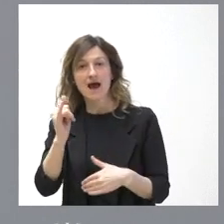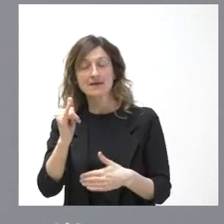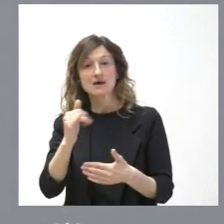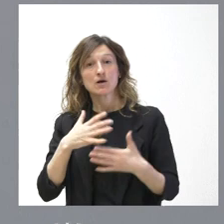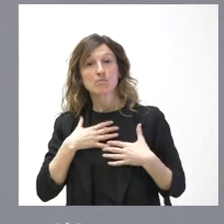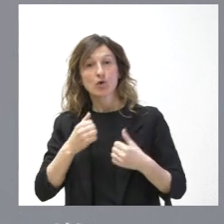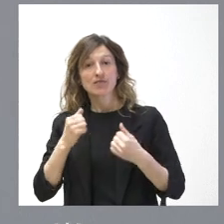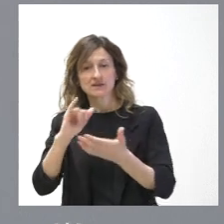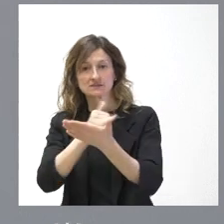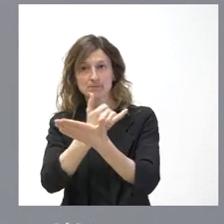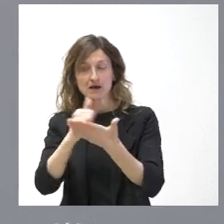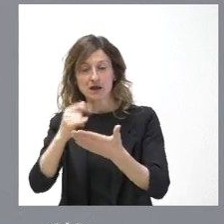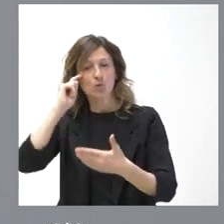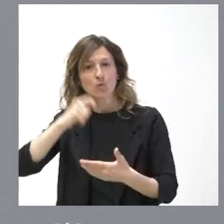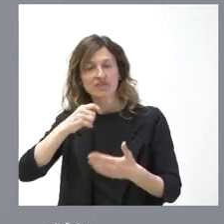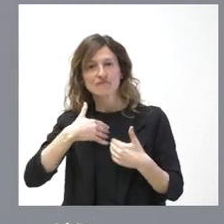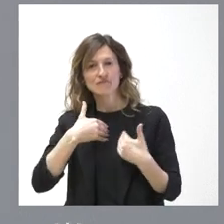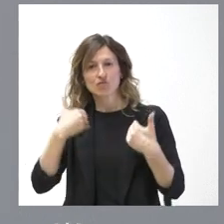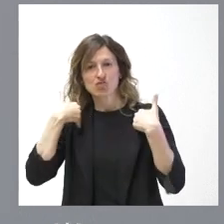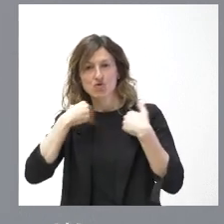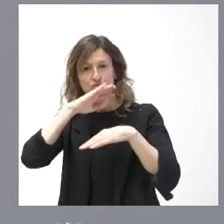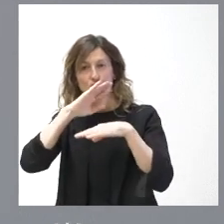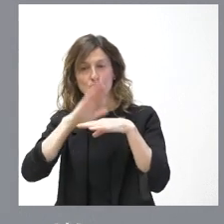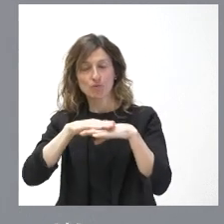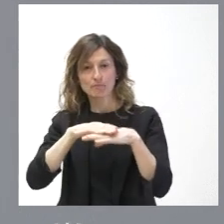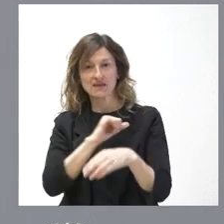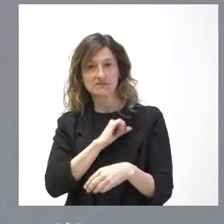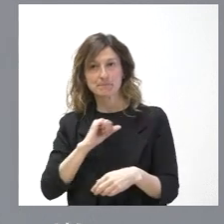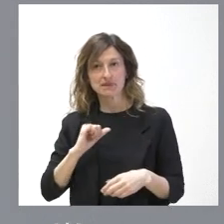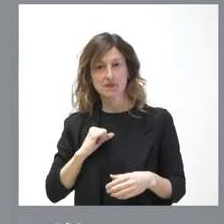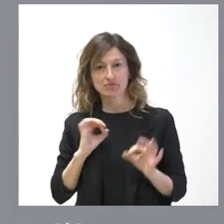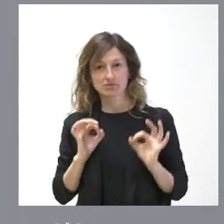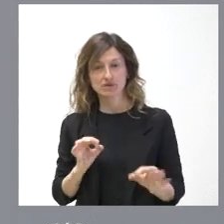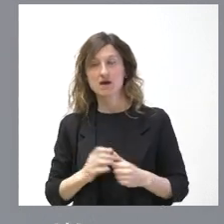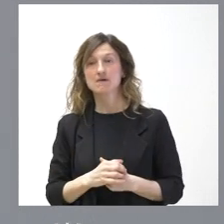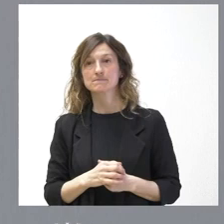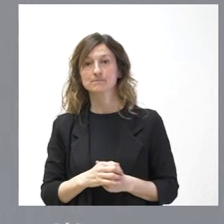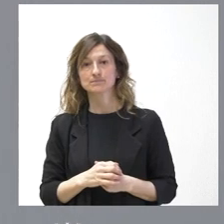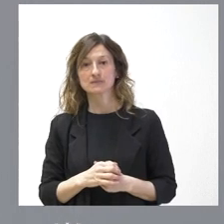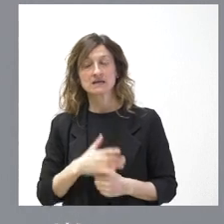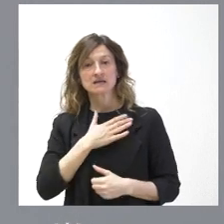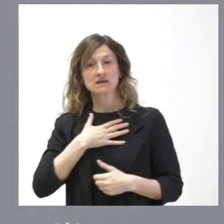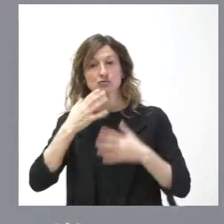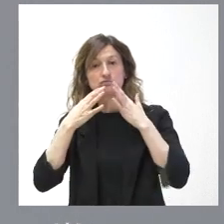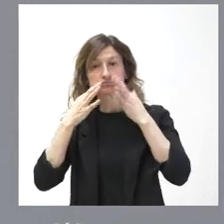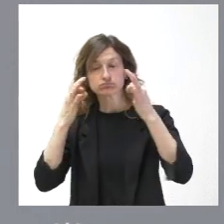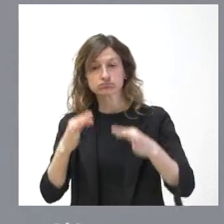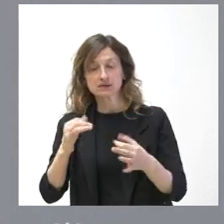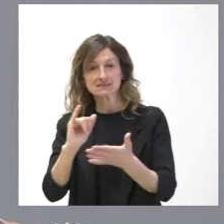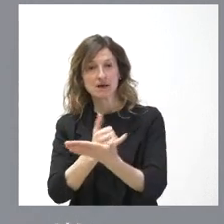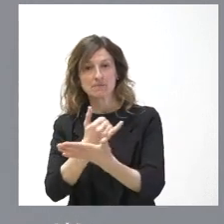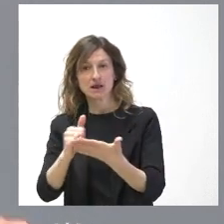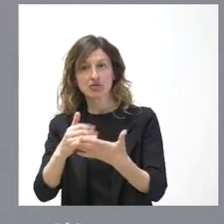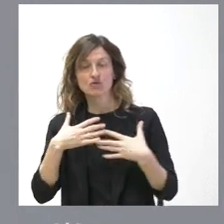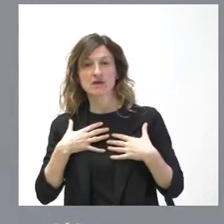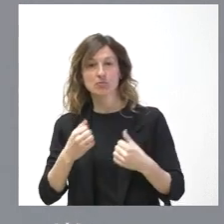jueces cumplen su función y lo cumplen con independencia y queremos que se garantice la separación de poderes en España